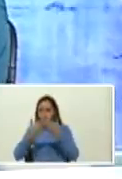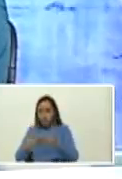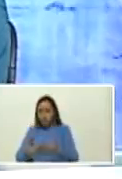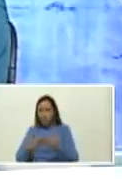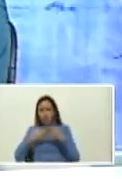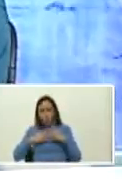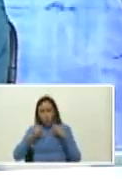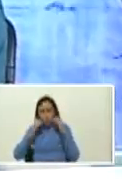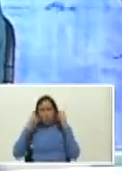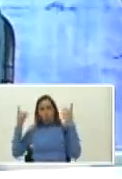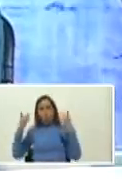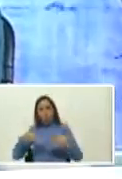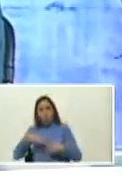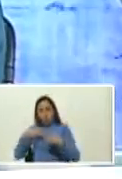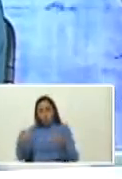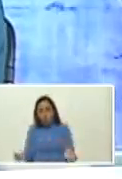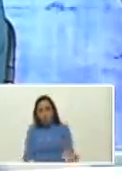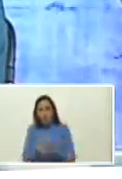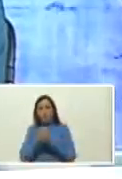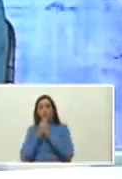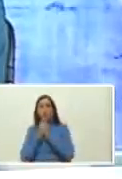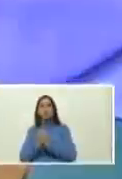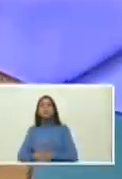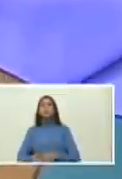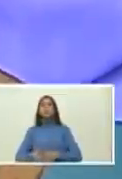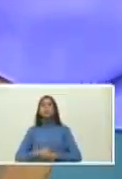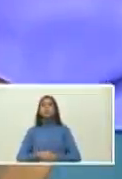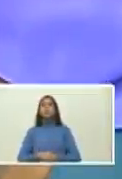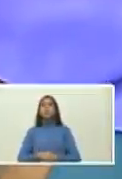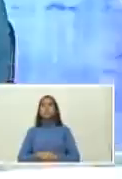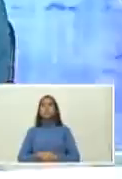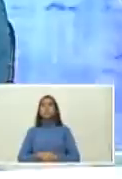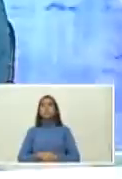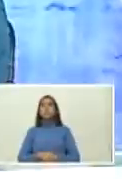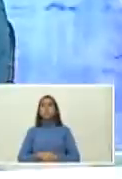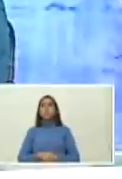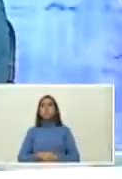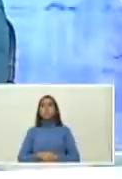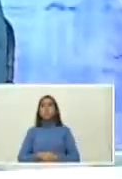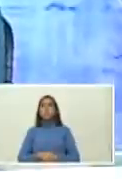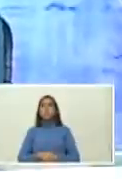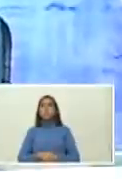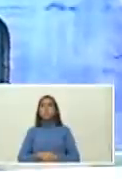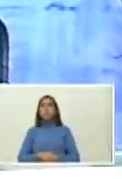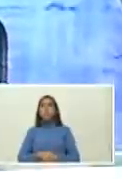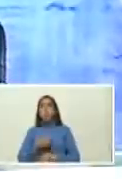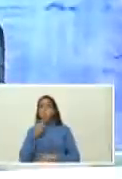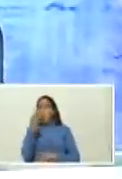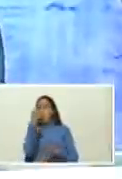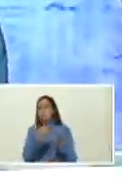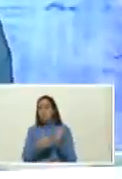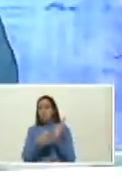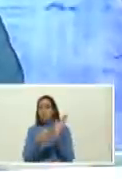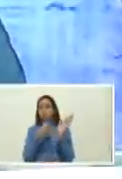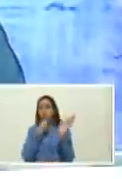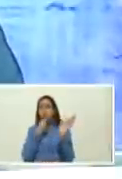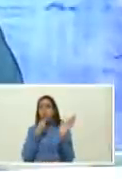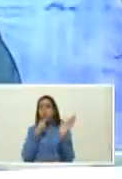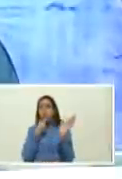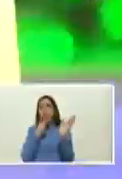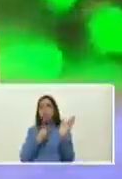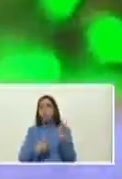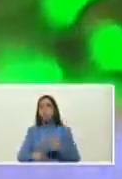admiración y amistad Ignacio Ramonet buena portada verdad bonita portada